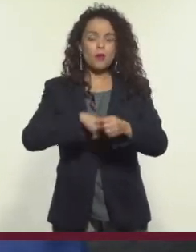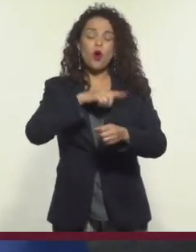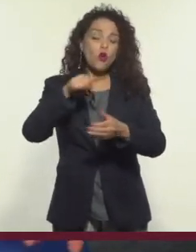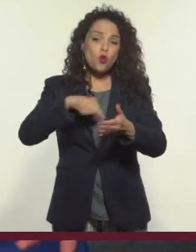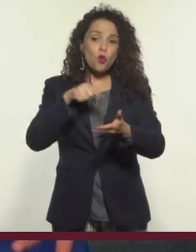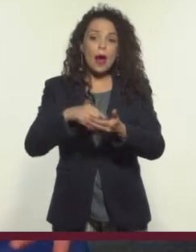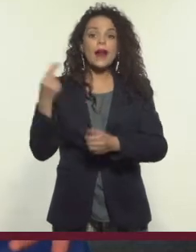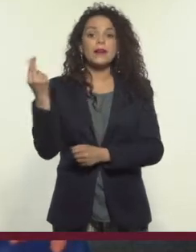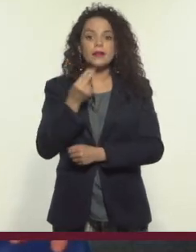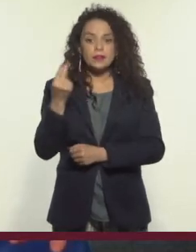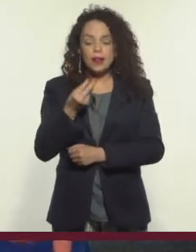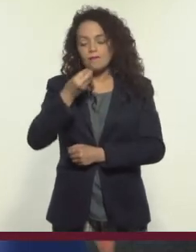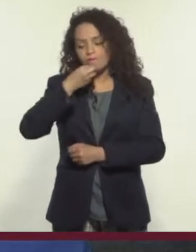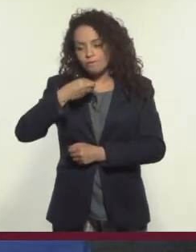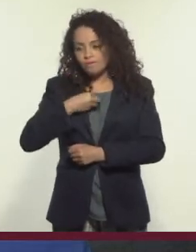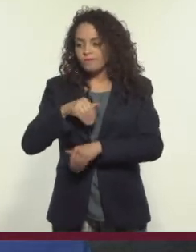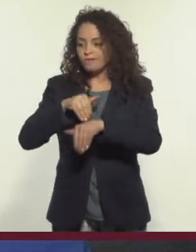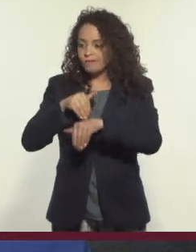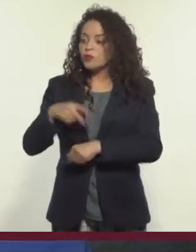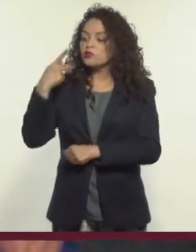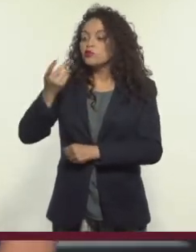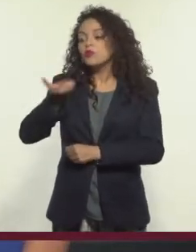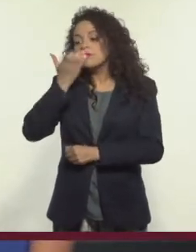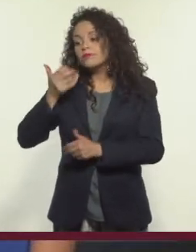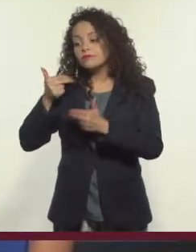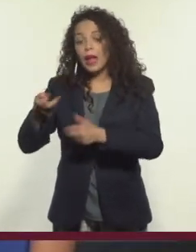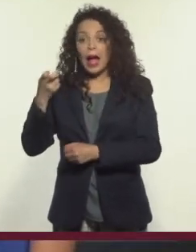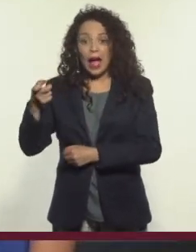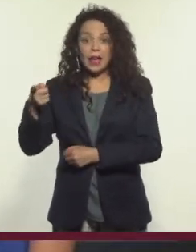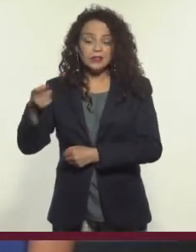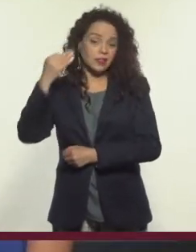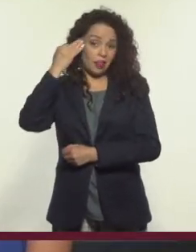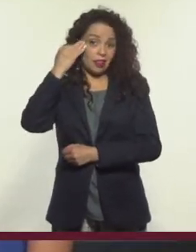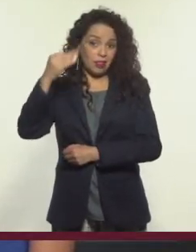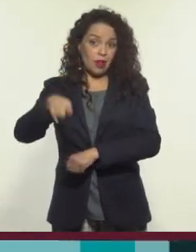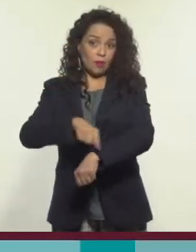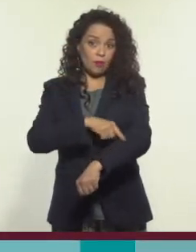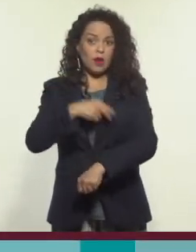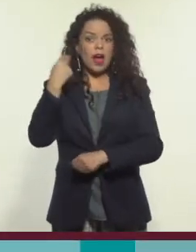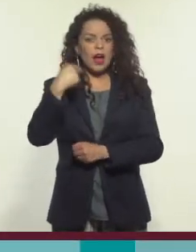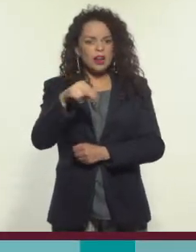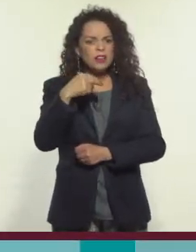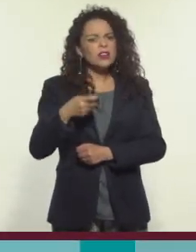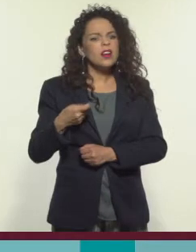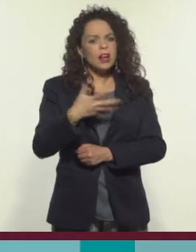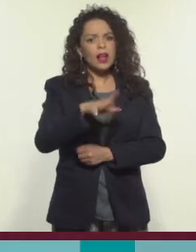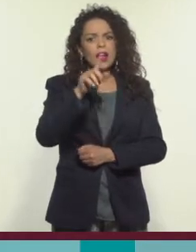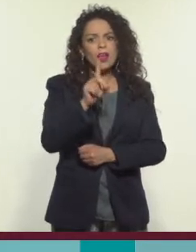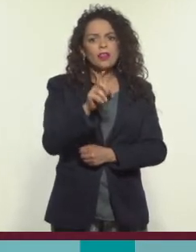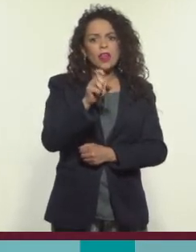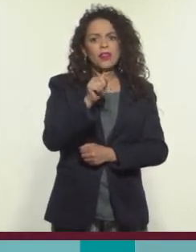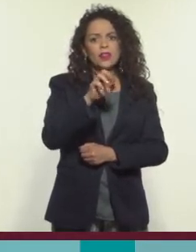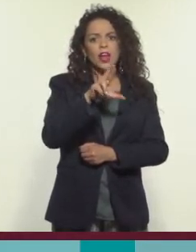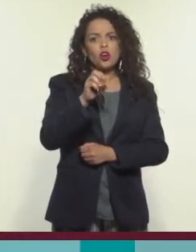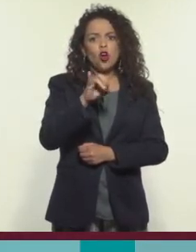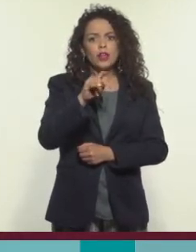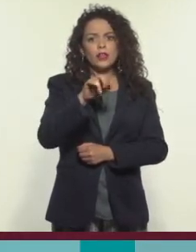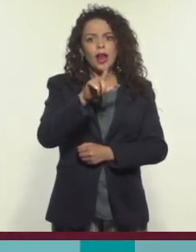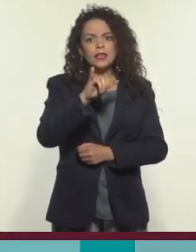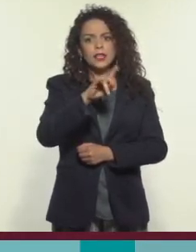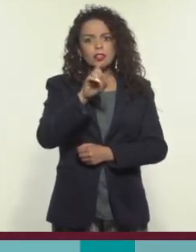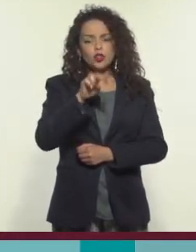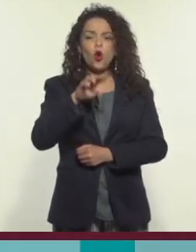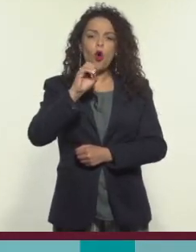hay que adaptarse a ese lugar. Y eso toma tiempo. A este proceso se le llama reterritorialización o anclaje,